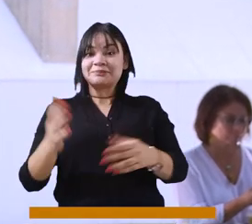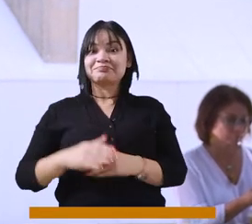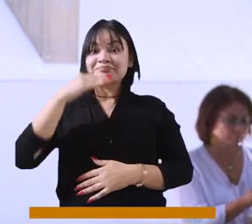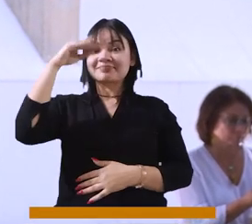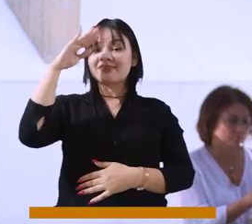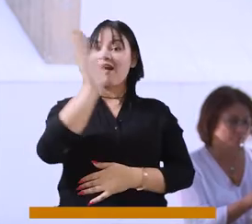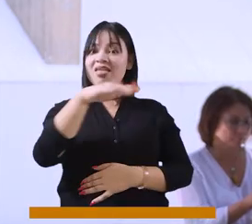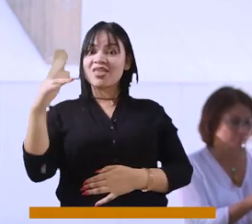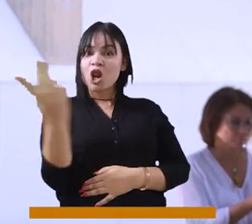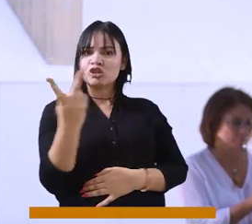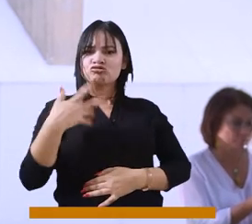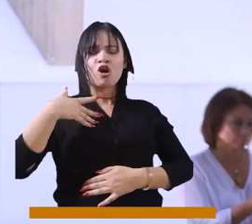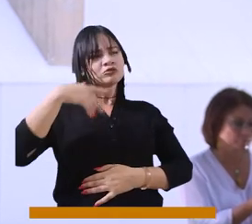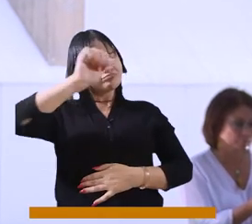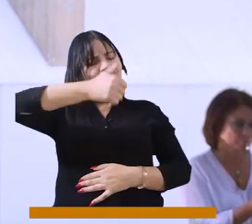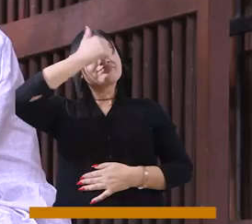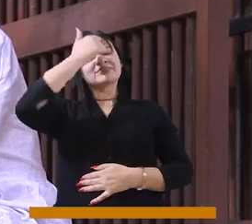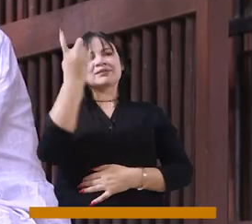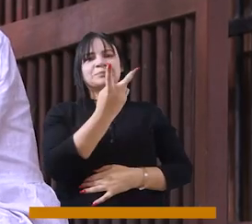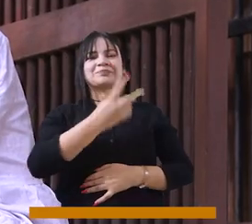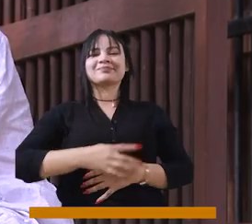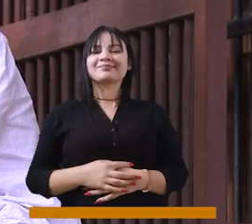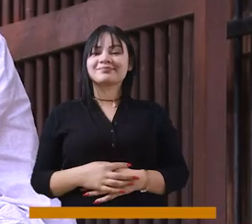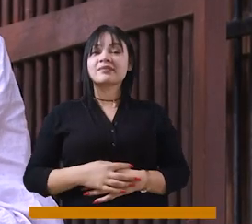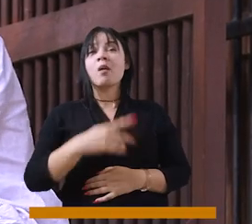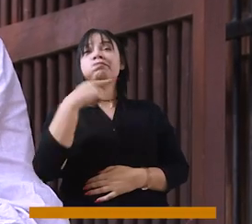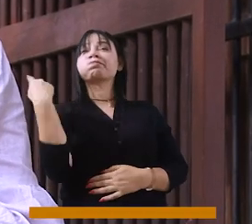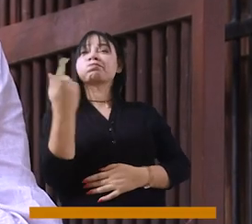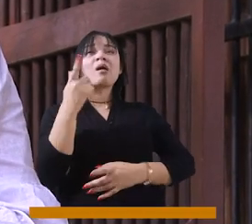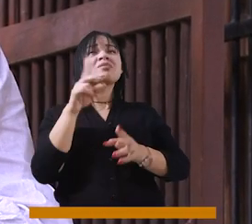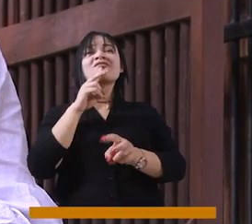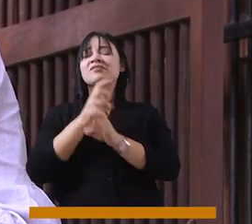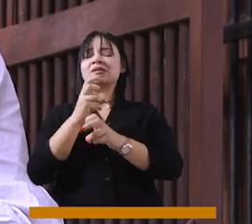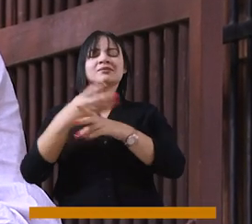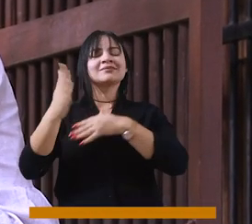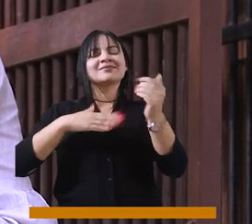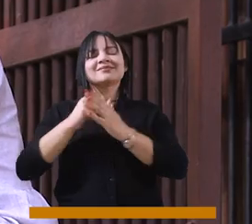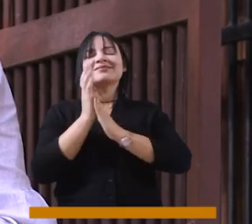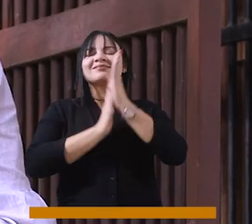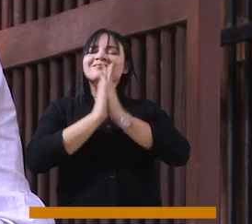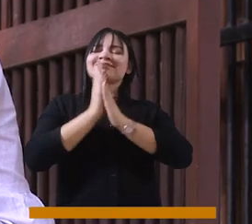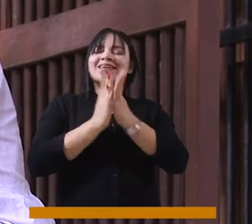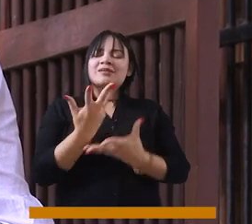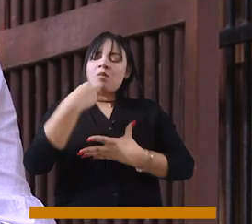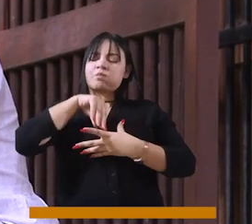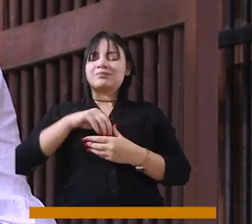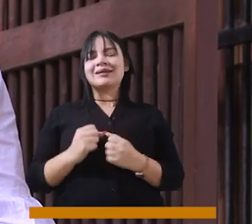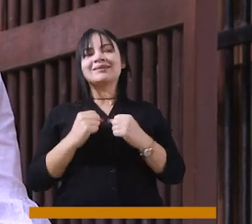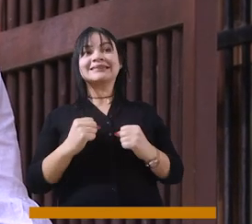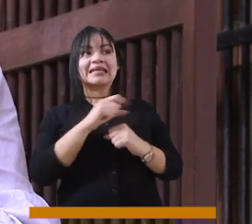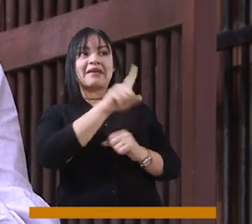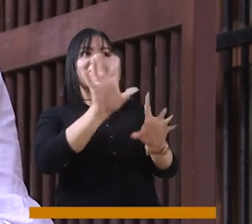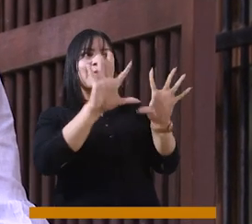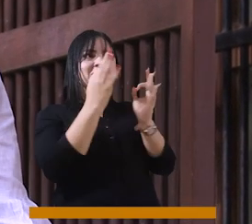Medellín, Antioquia han sido abanderados de esto. En medio de las dificultades actuales, nada trae más esperanza a la sociedad que